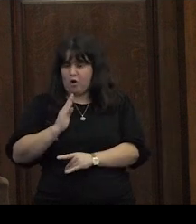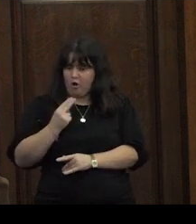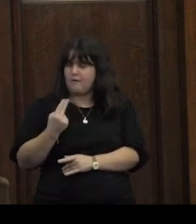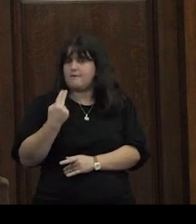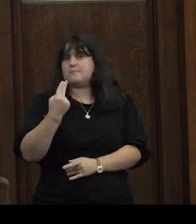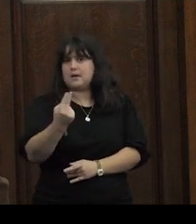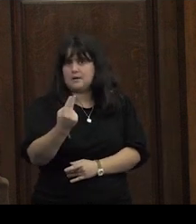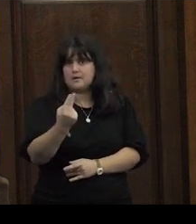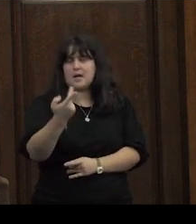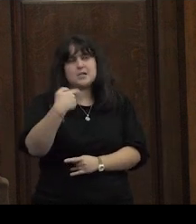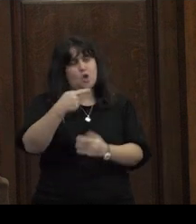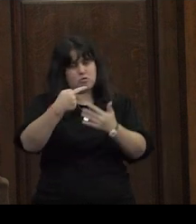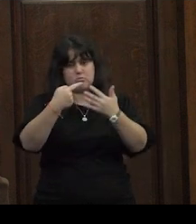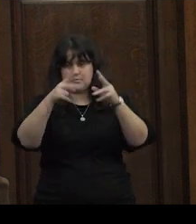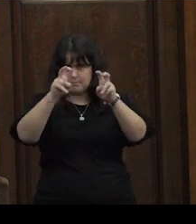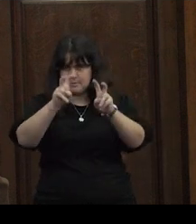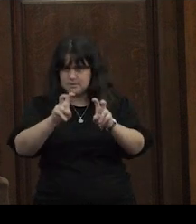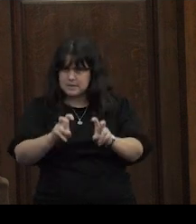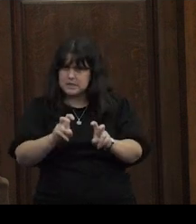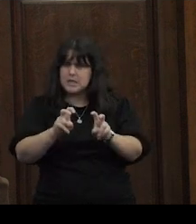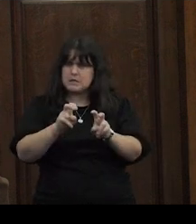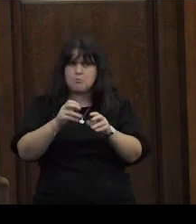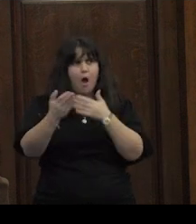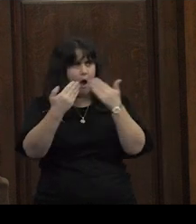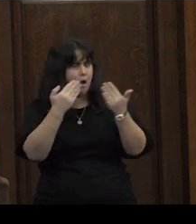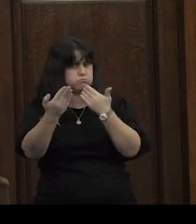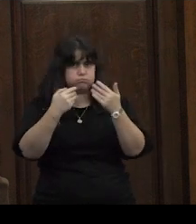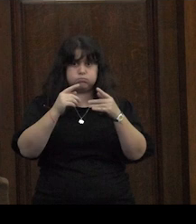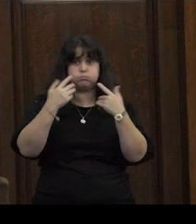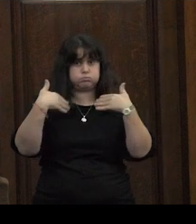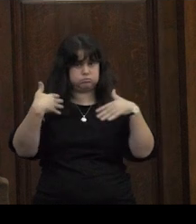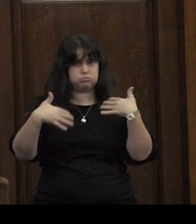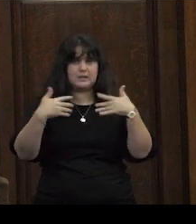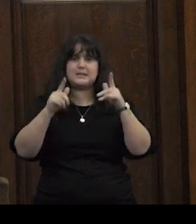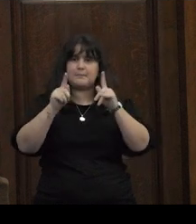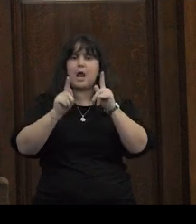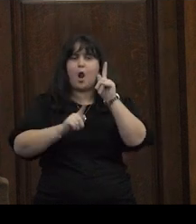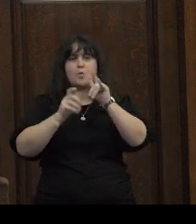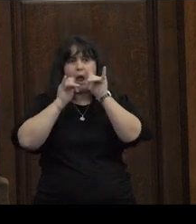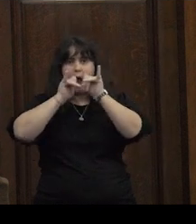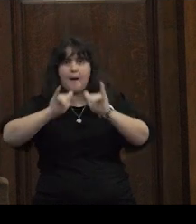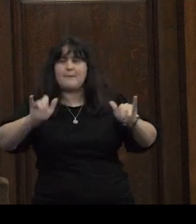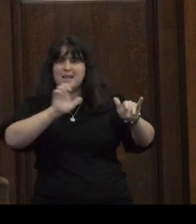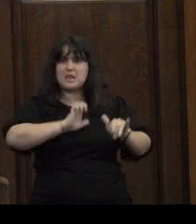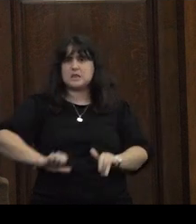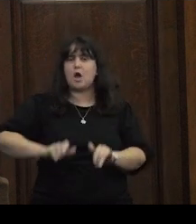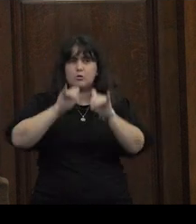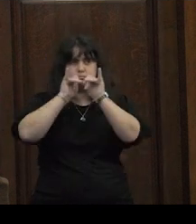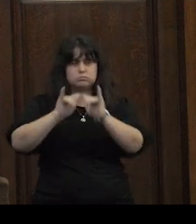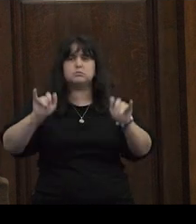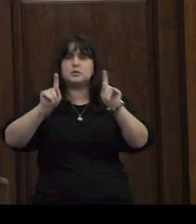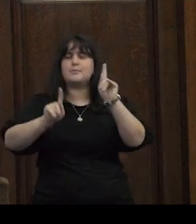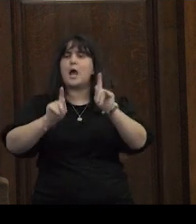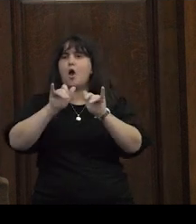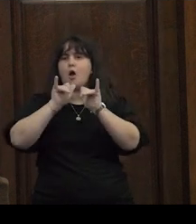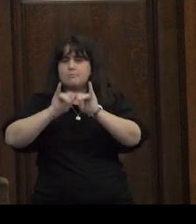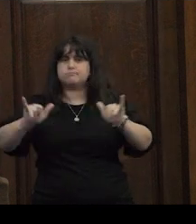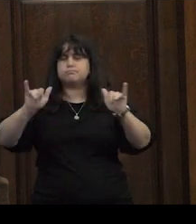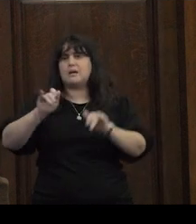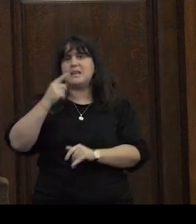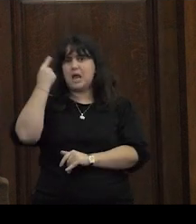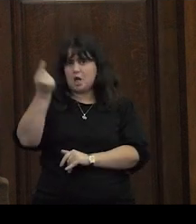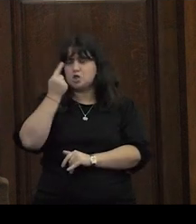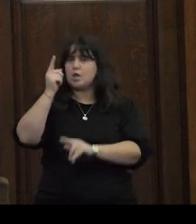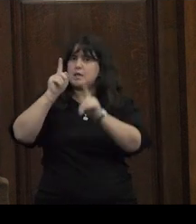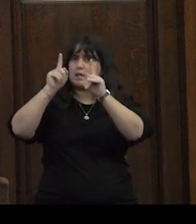son tópicos muy presentes incluso son tomados por algunas campañas estatales y por algunas campañas de organismos